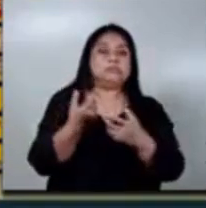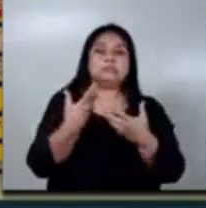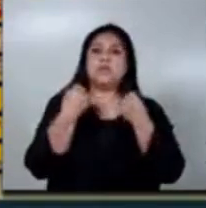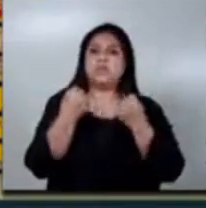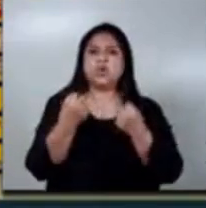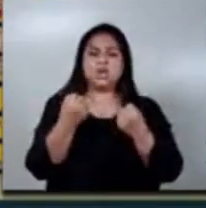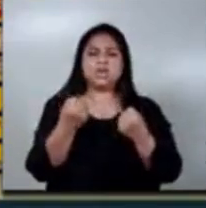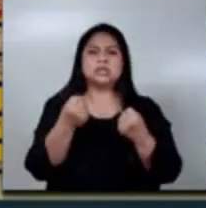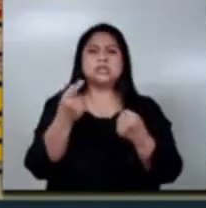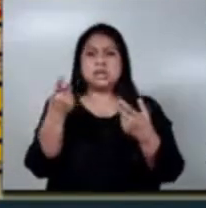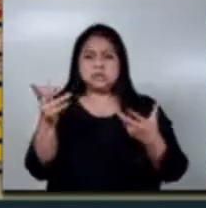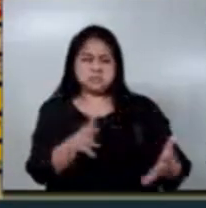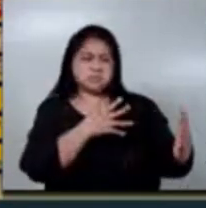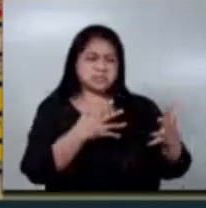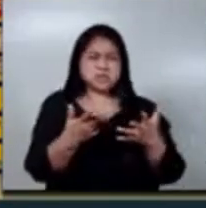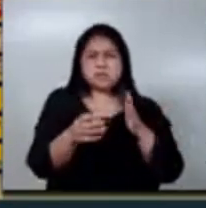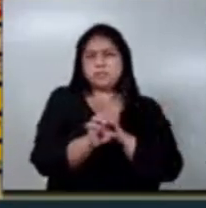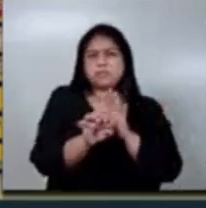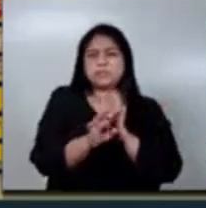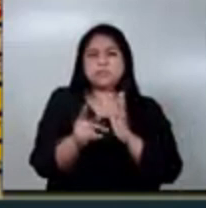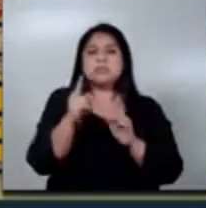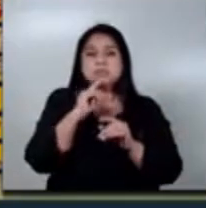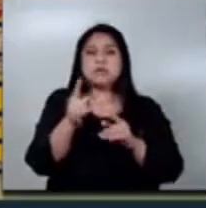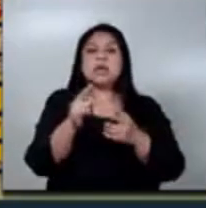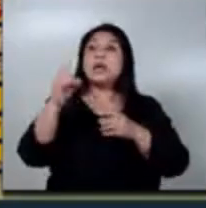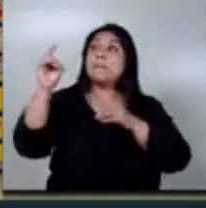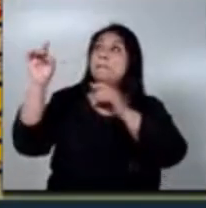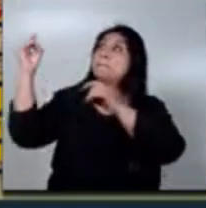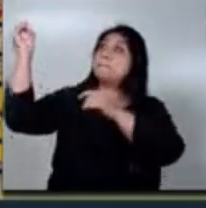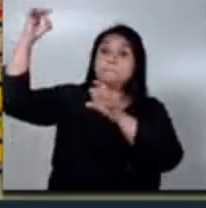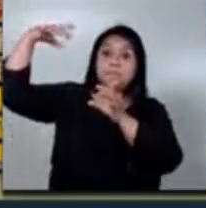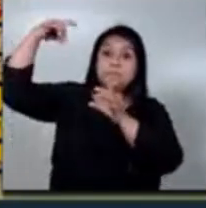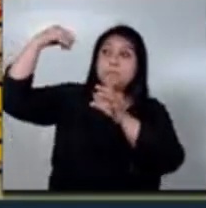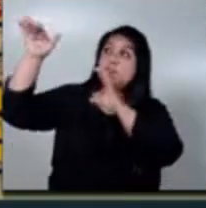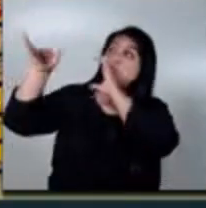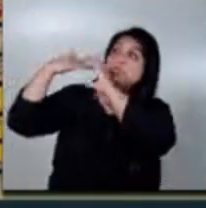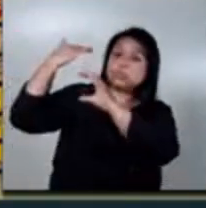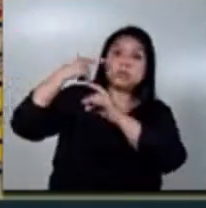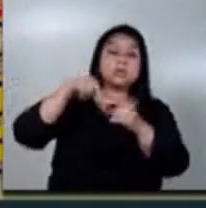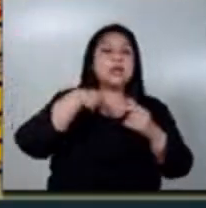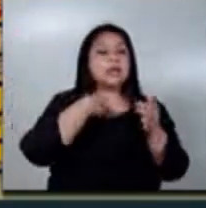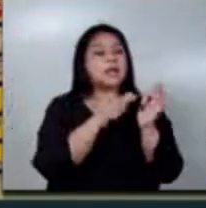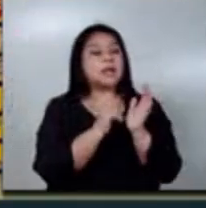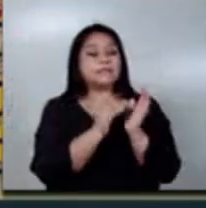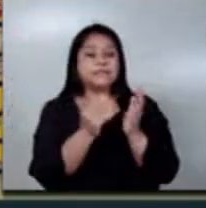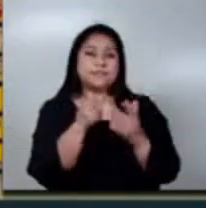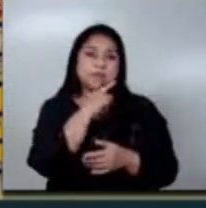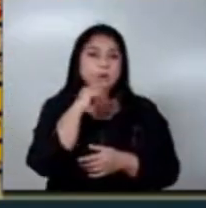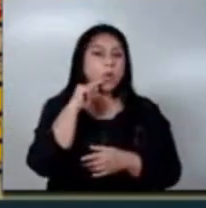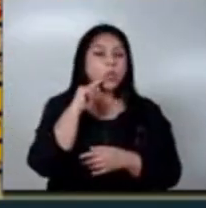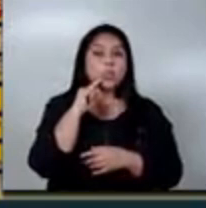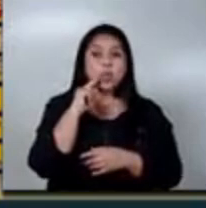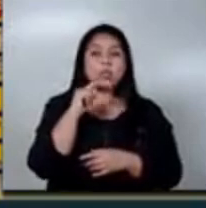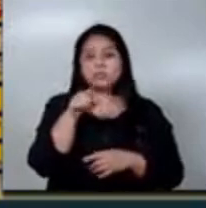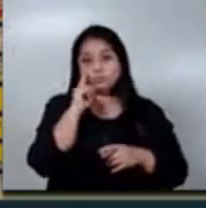y catastrófico y se van a seguir detonando diferentes niveles, anaranjado hasta llegar a un rojo intenso, como